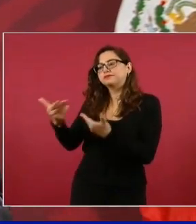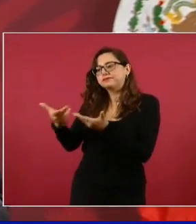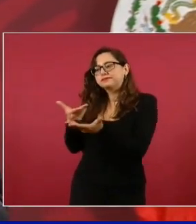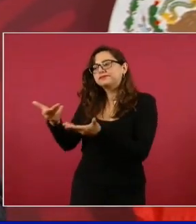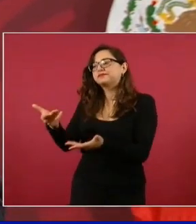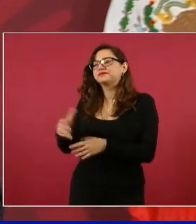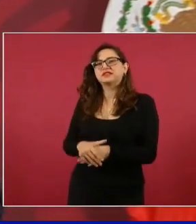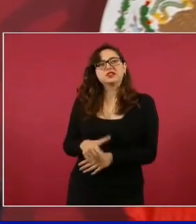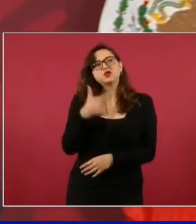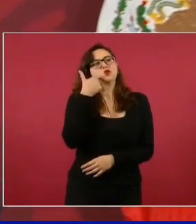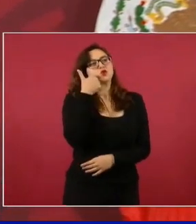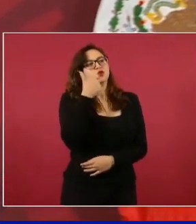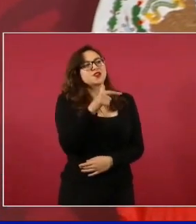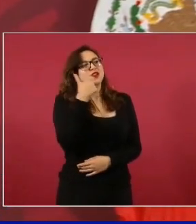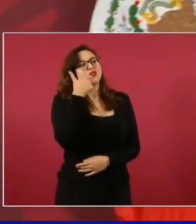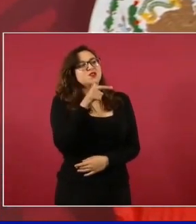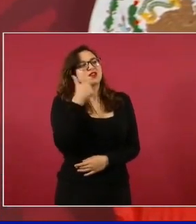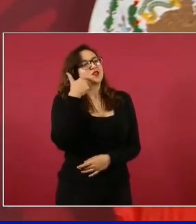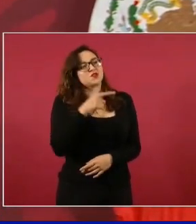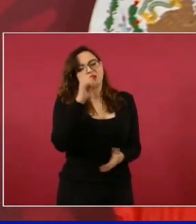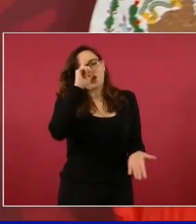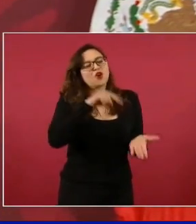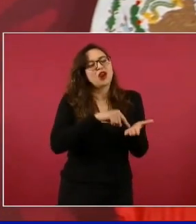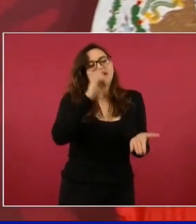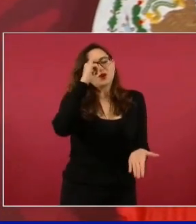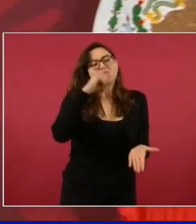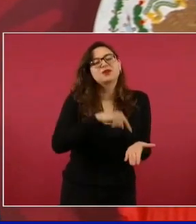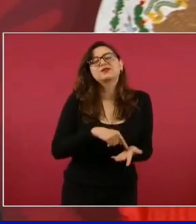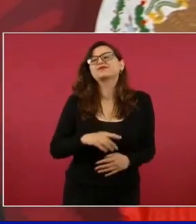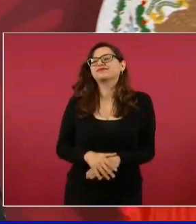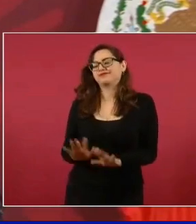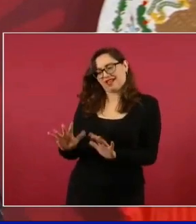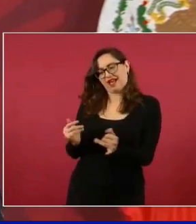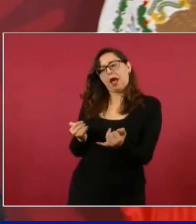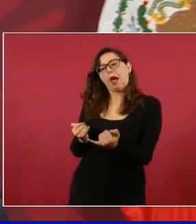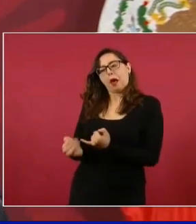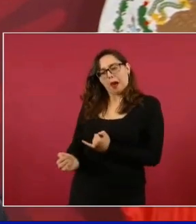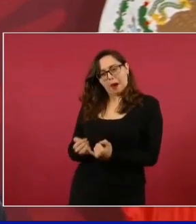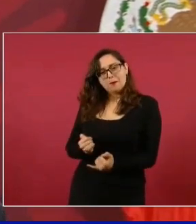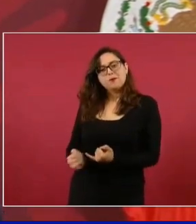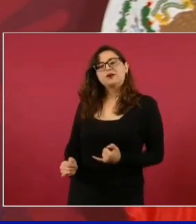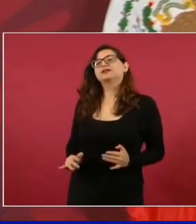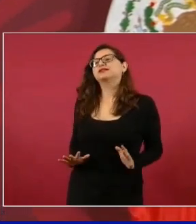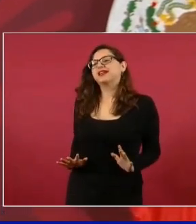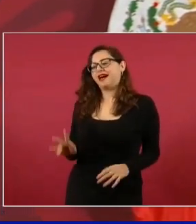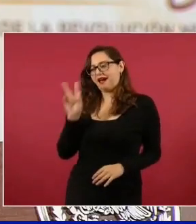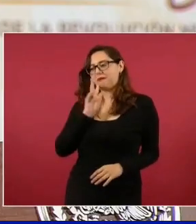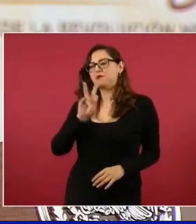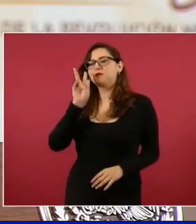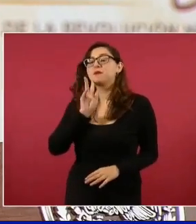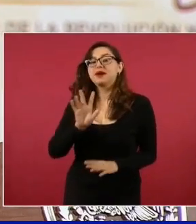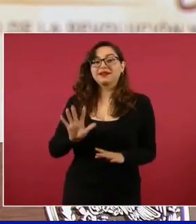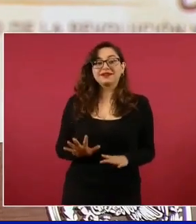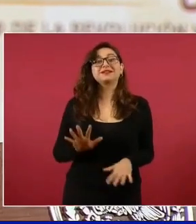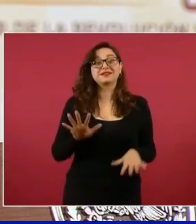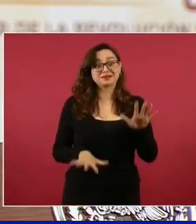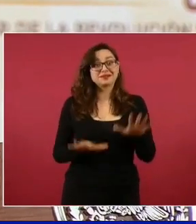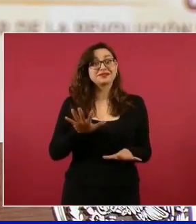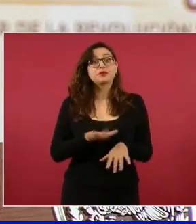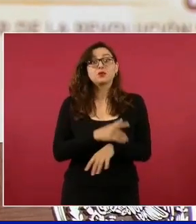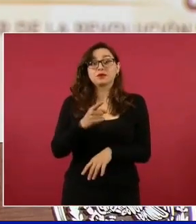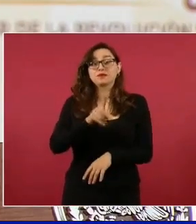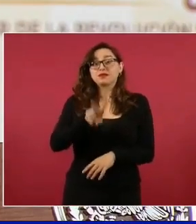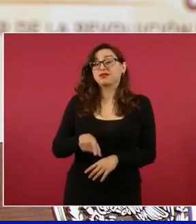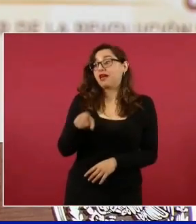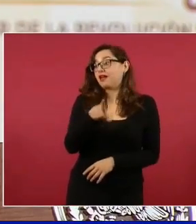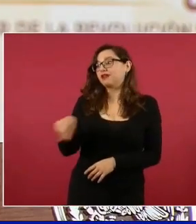son muy buenos economistas, más ahora, Rogelio